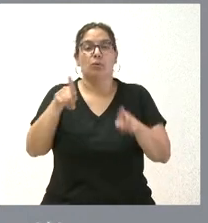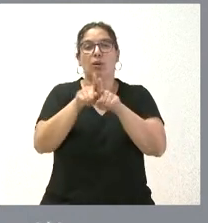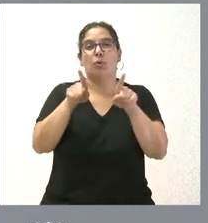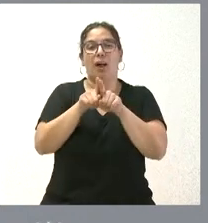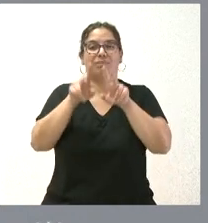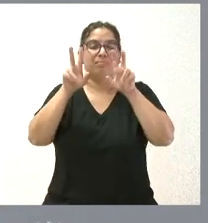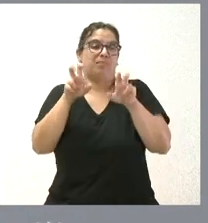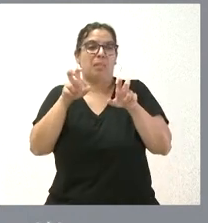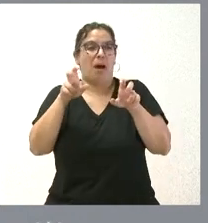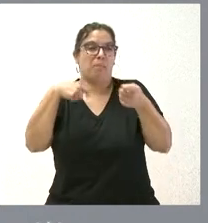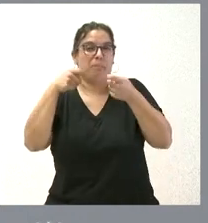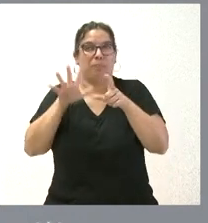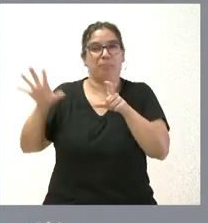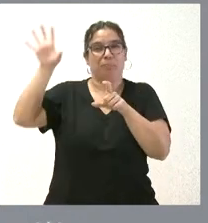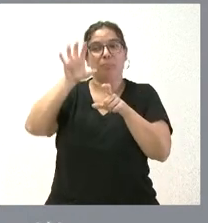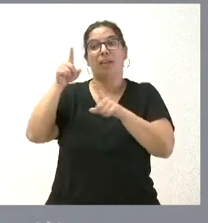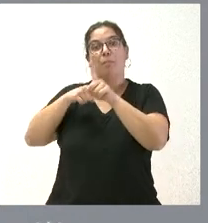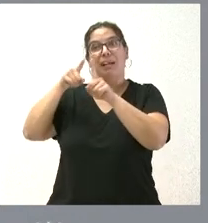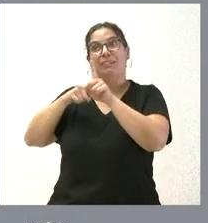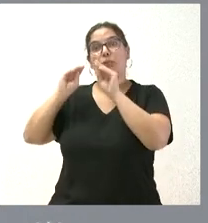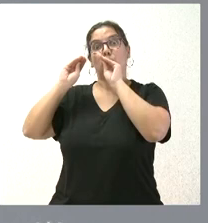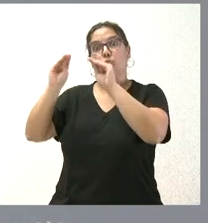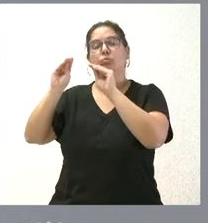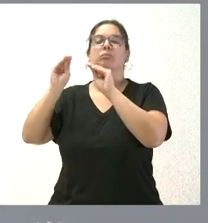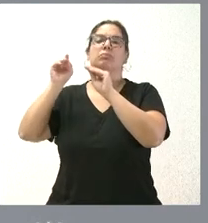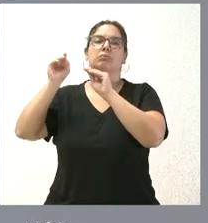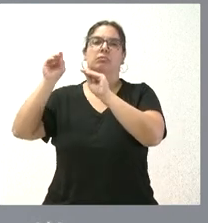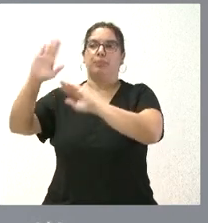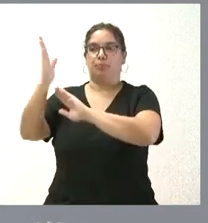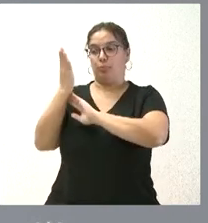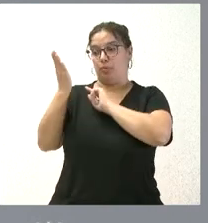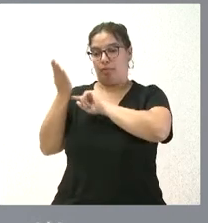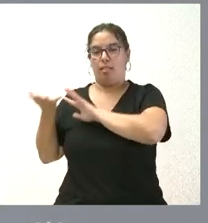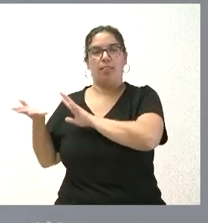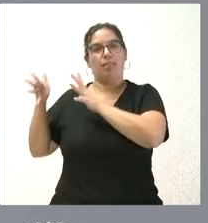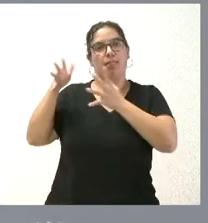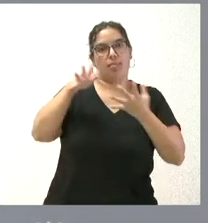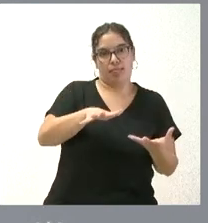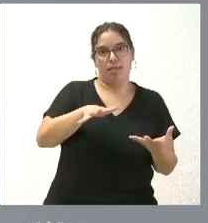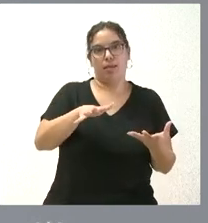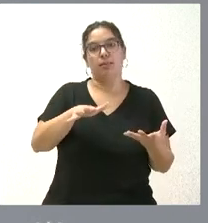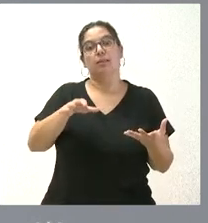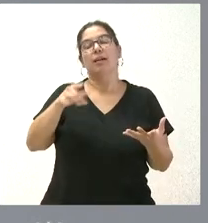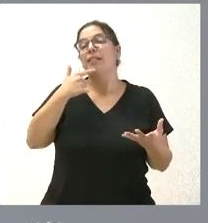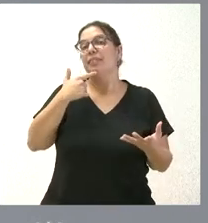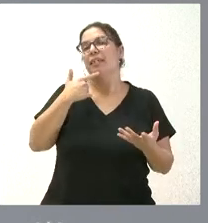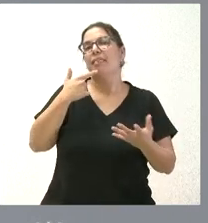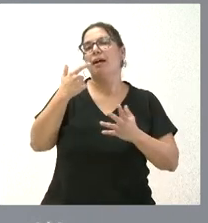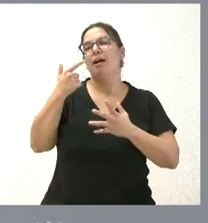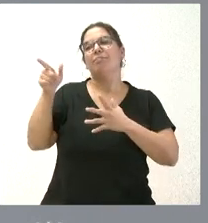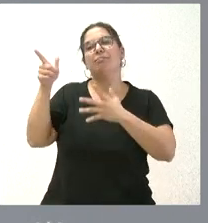tanto, esas mejores prácticas que sirvan de referencia. Y esas mejores prácticas, que son las que figuran en el informe de la AIREF que nosotros hemos asumido, lo que nos dice, básicamente,